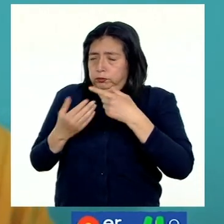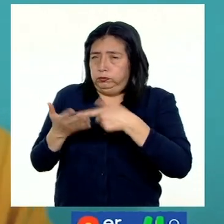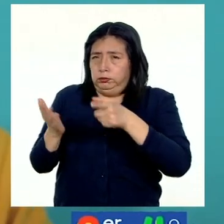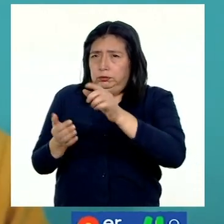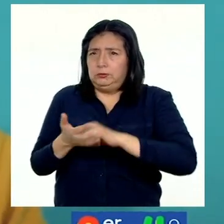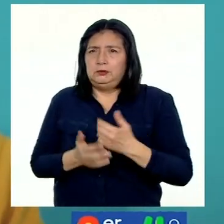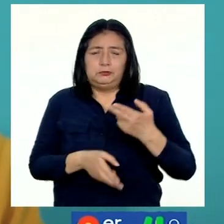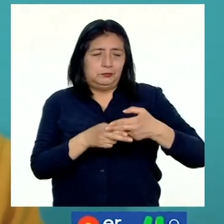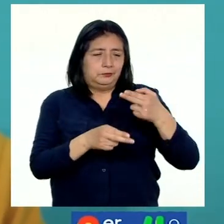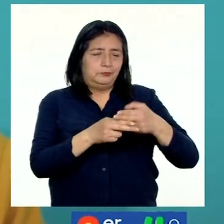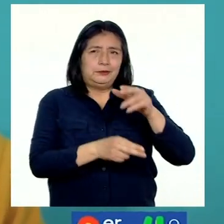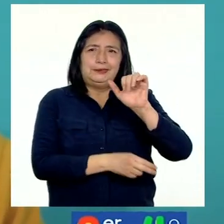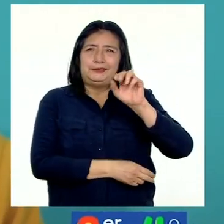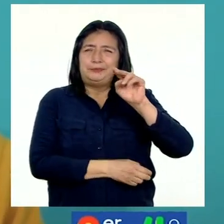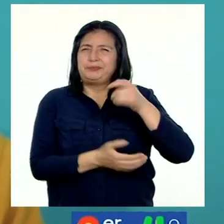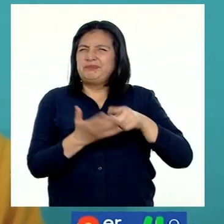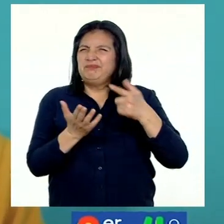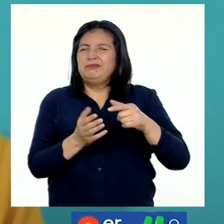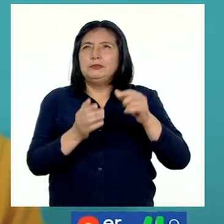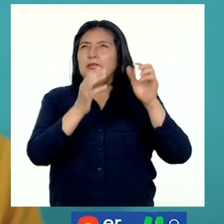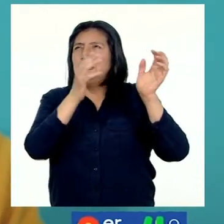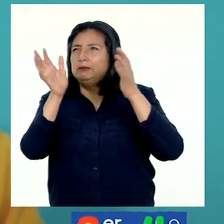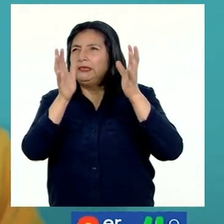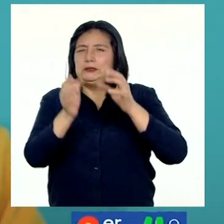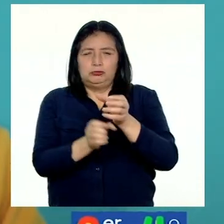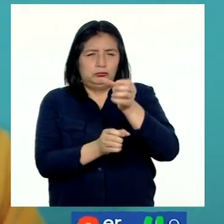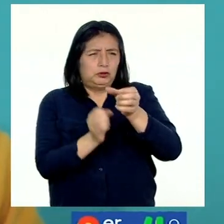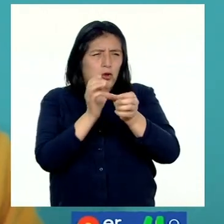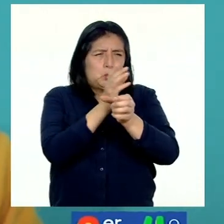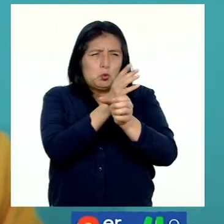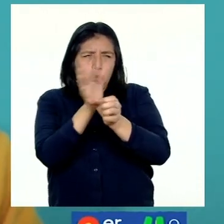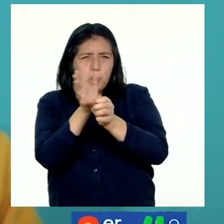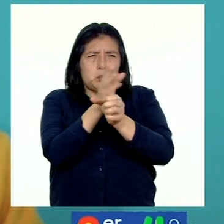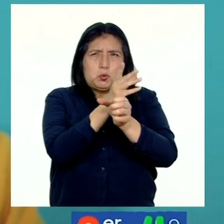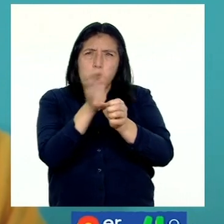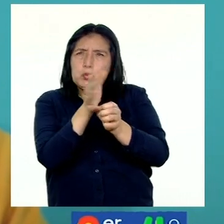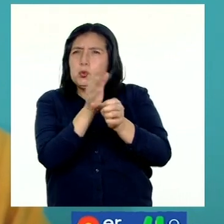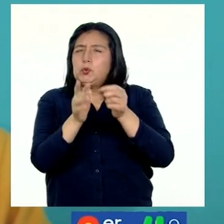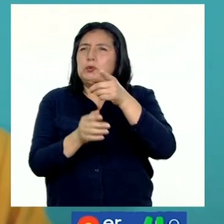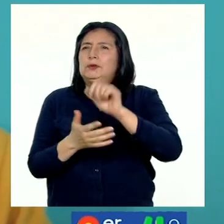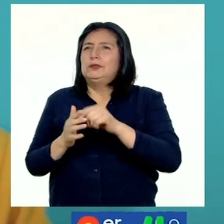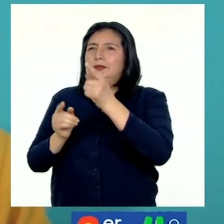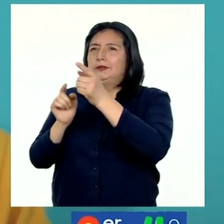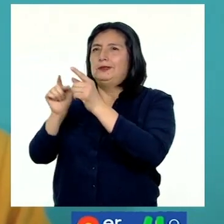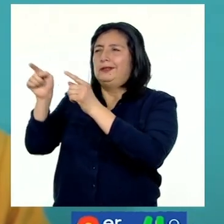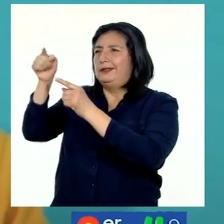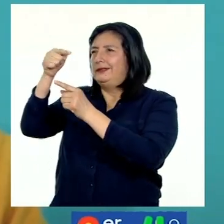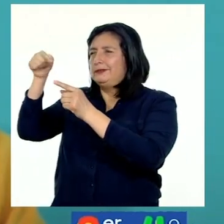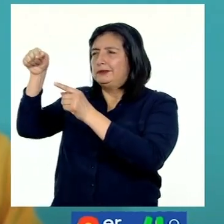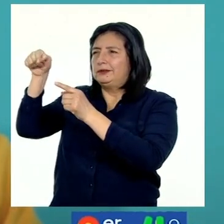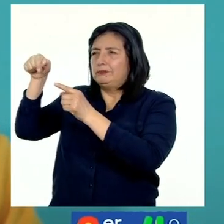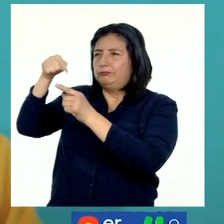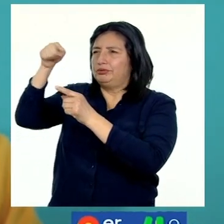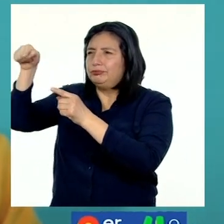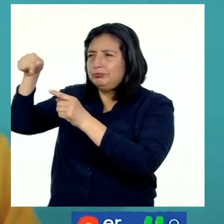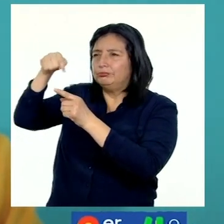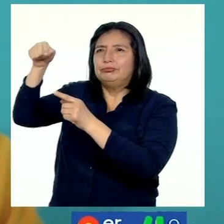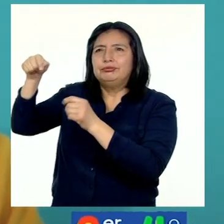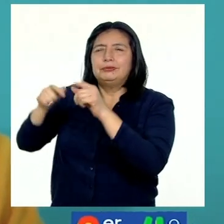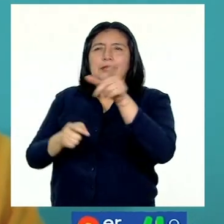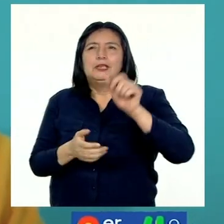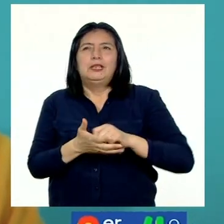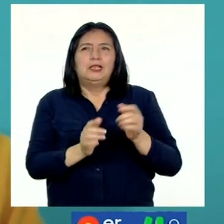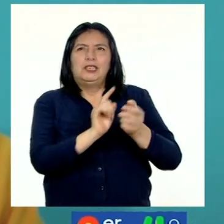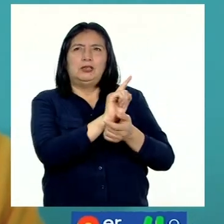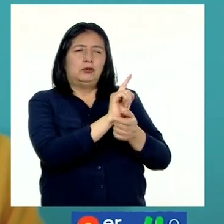es el anemómetro, que mide la velocidad del viento. La veleta nos indica la dirección del viento. El barómetro